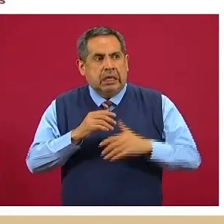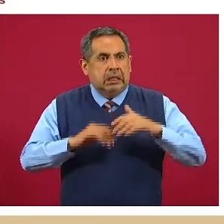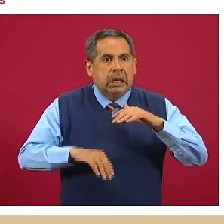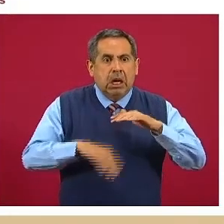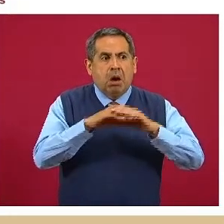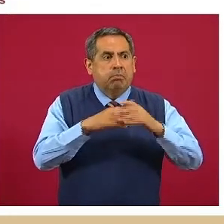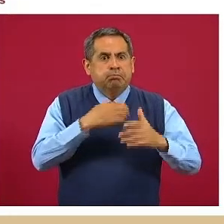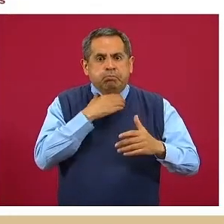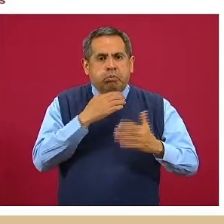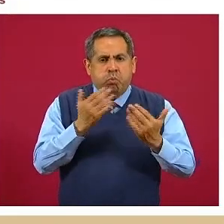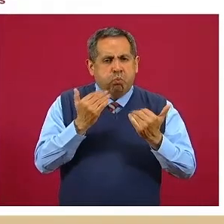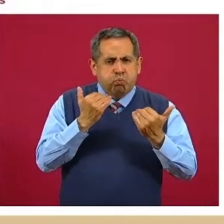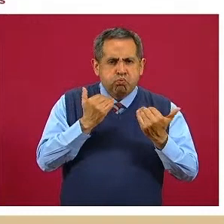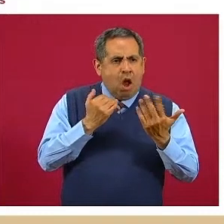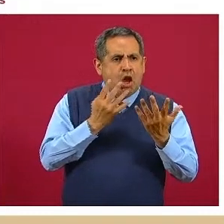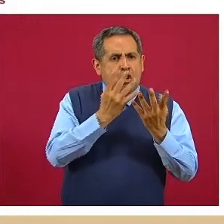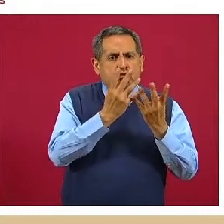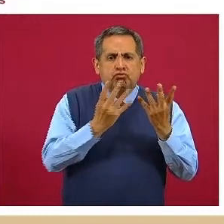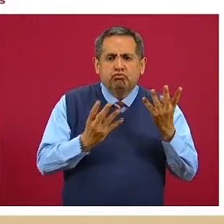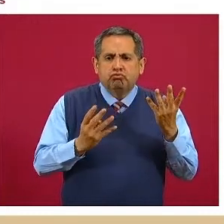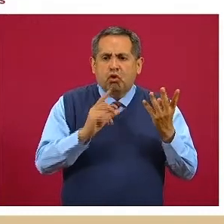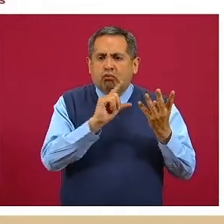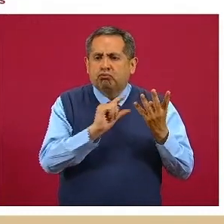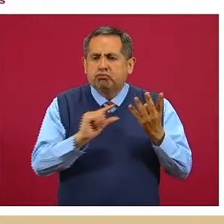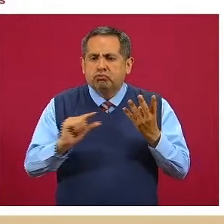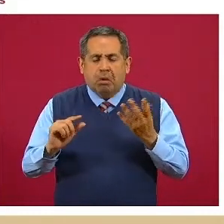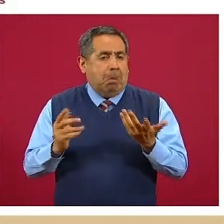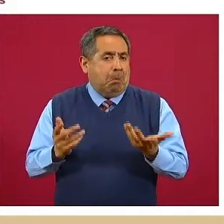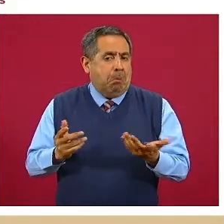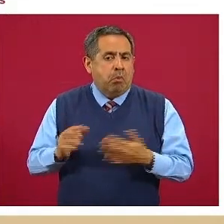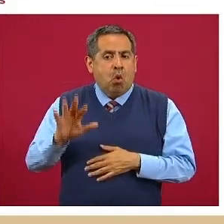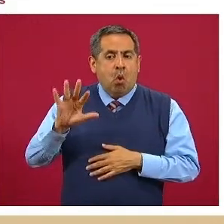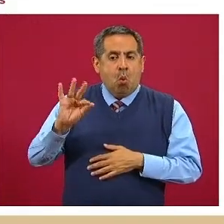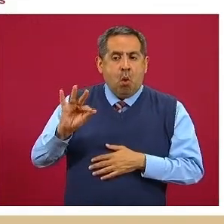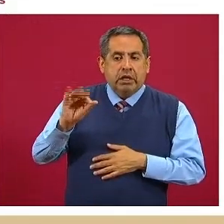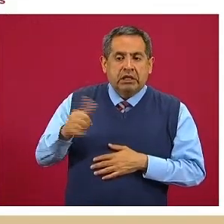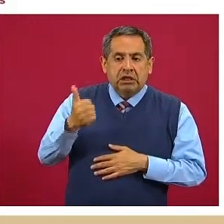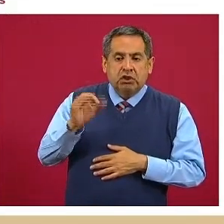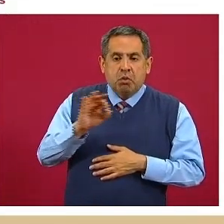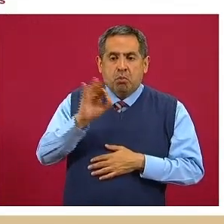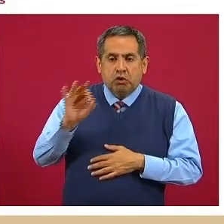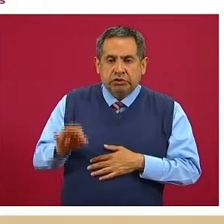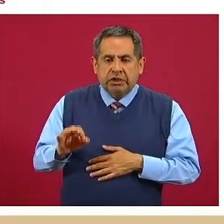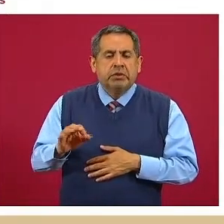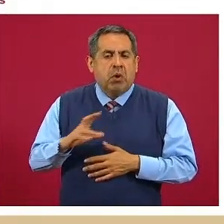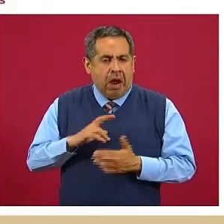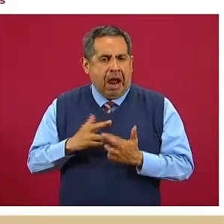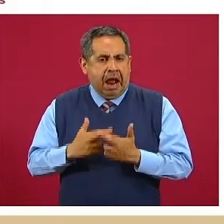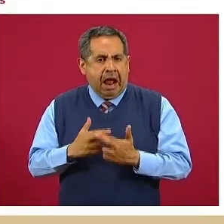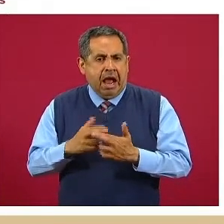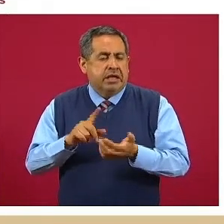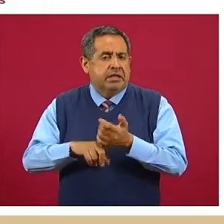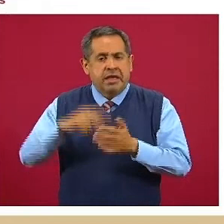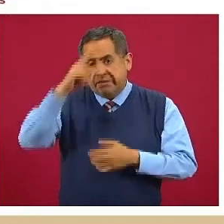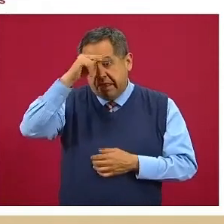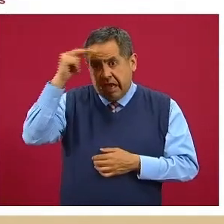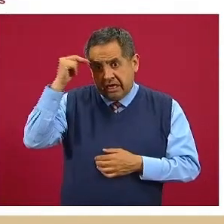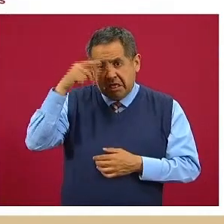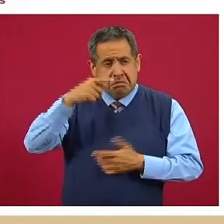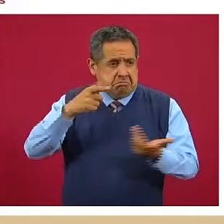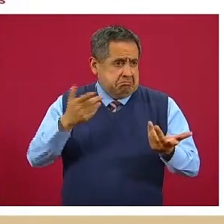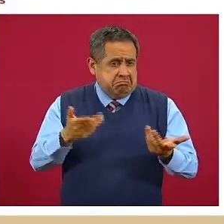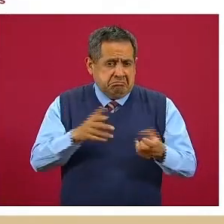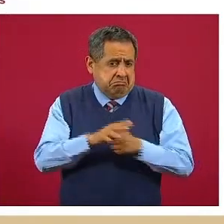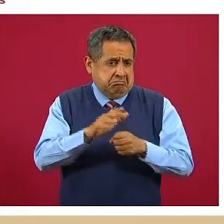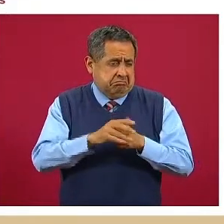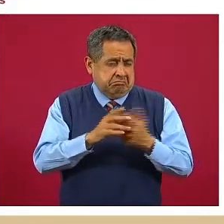entidades federativas, al menos 46% de disponibilidad en el estado que es Nayarit, que más